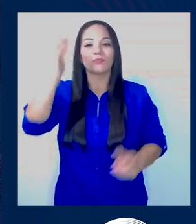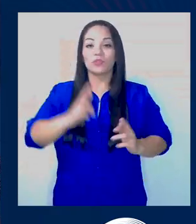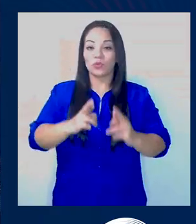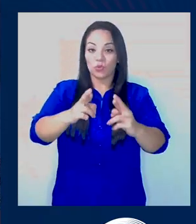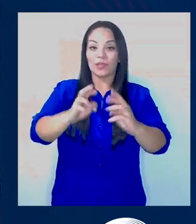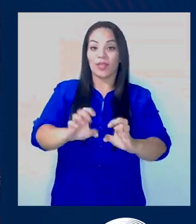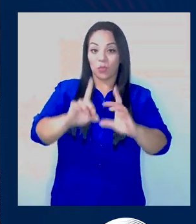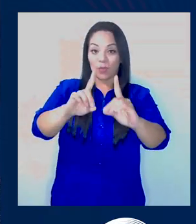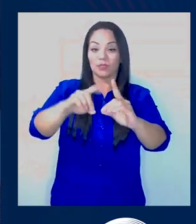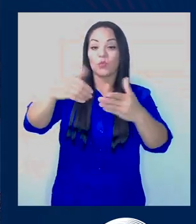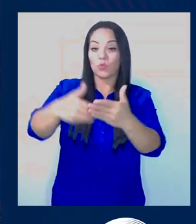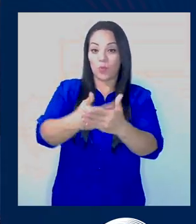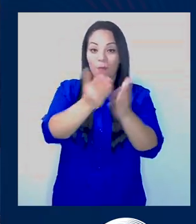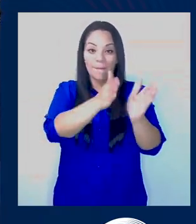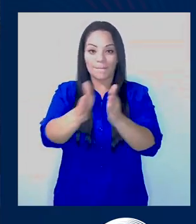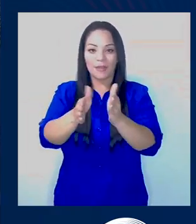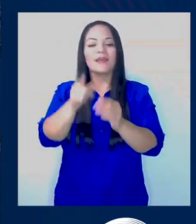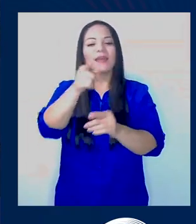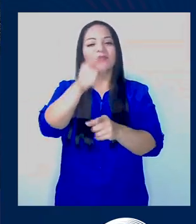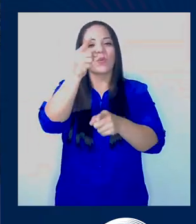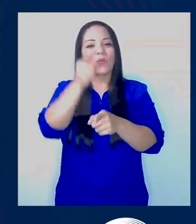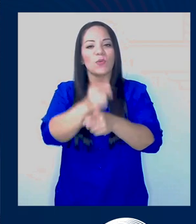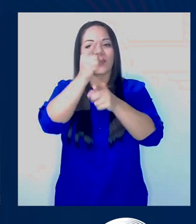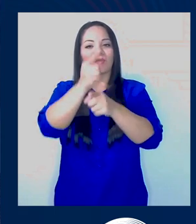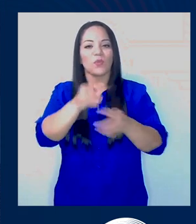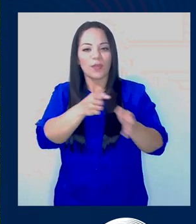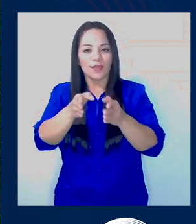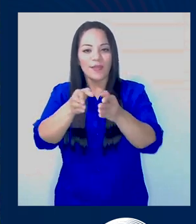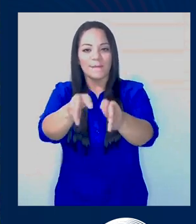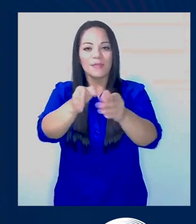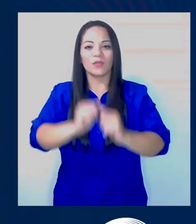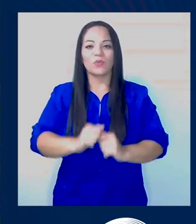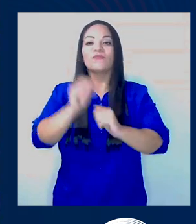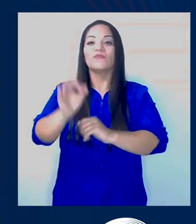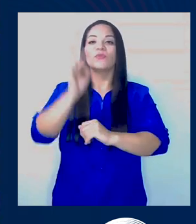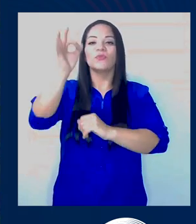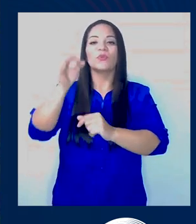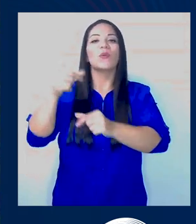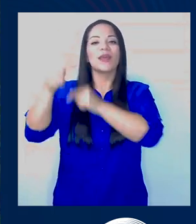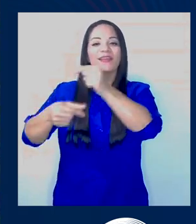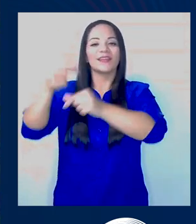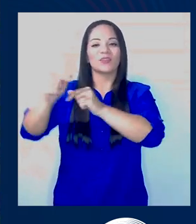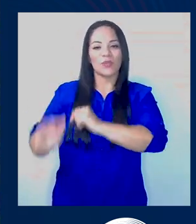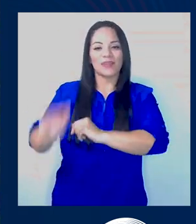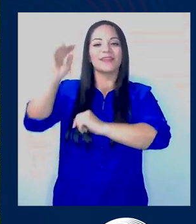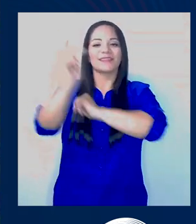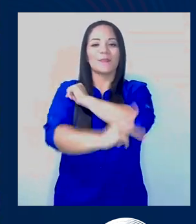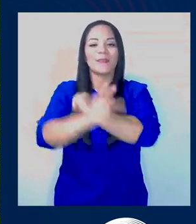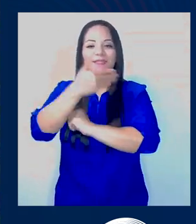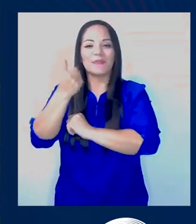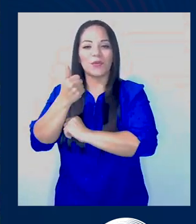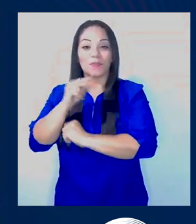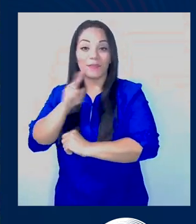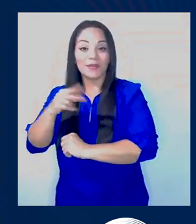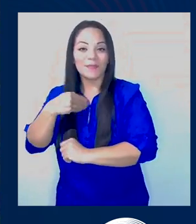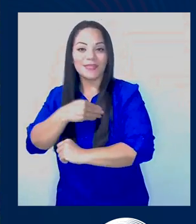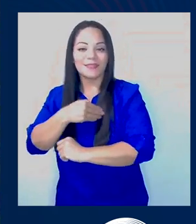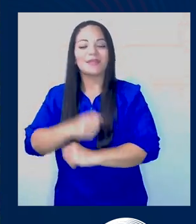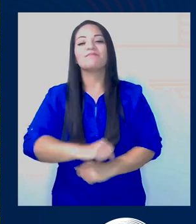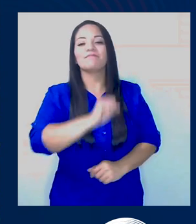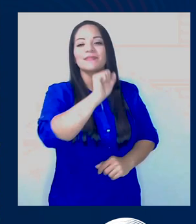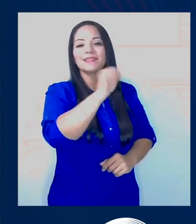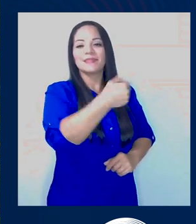sabemos que la ruta de la educación es el camino correcto para que la próxima generación crezca en un país mejor,